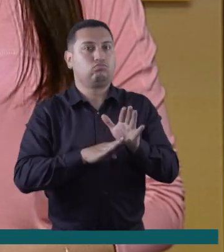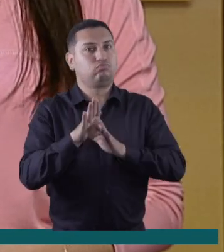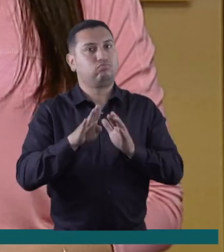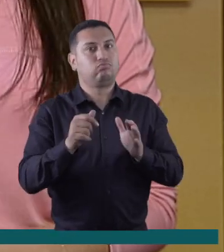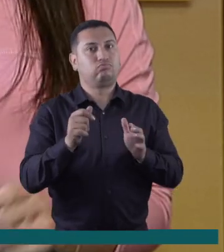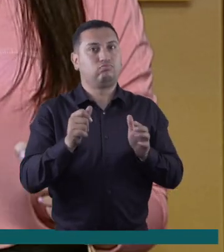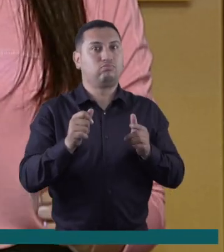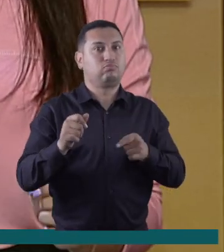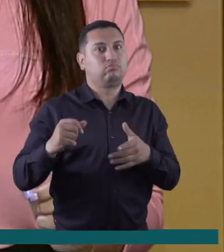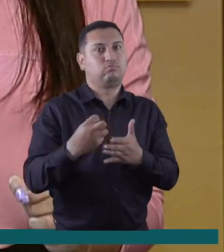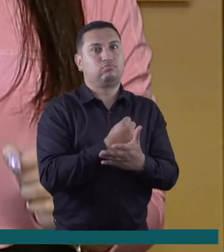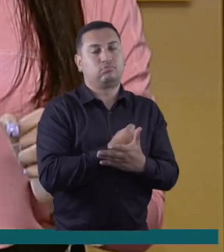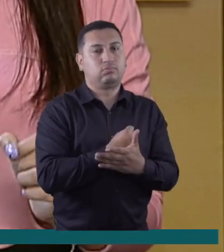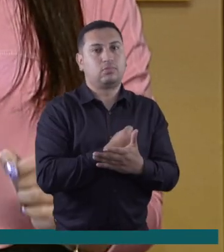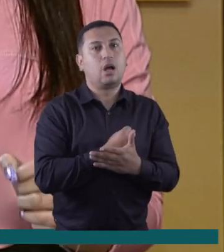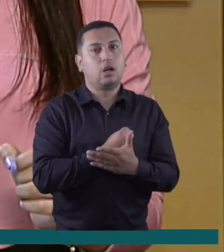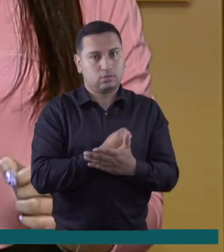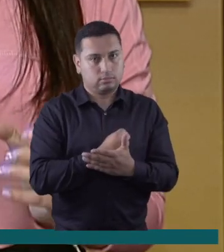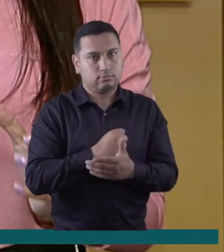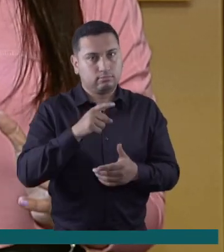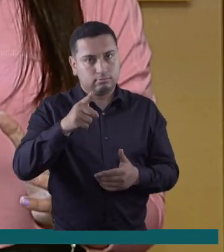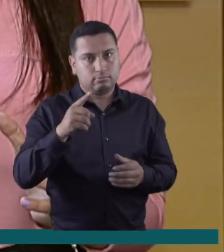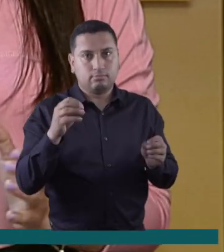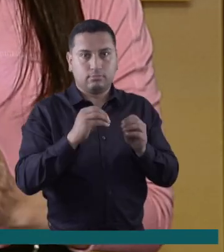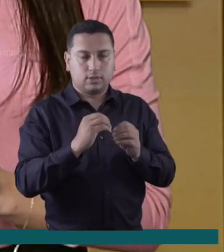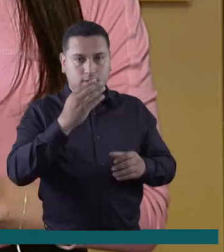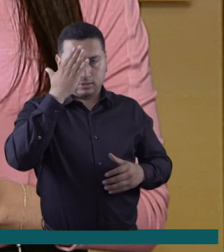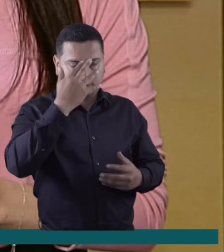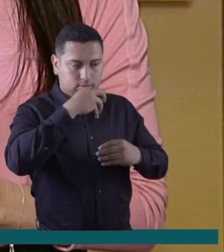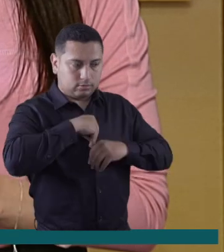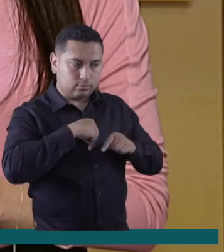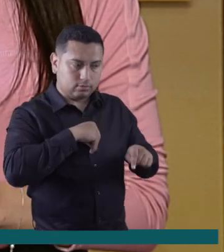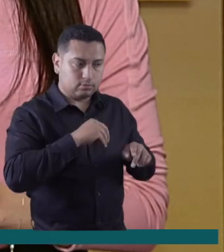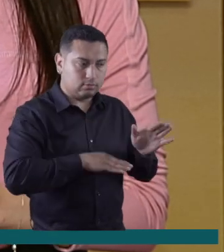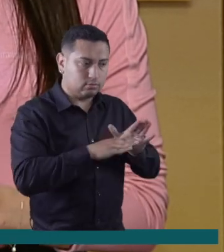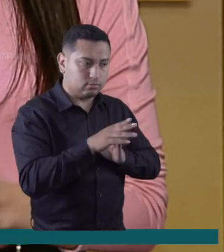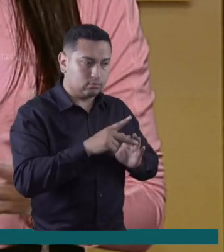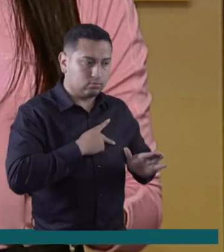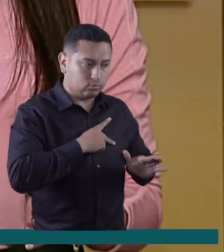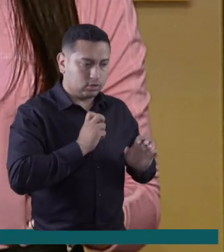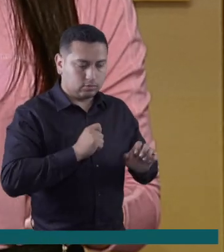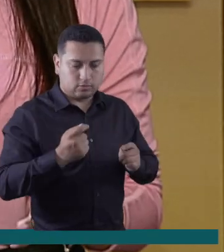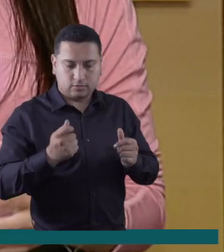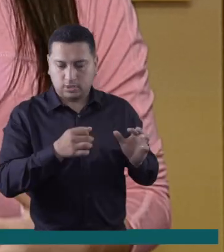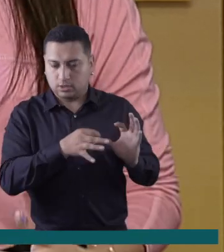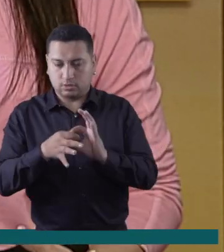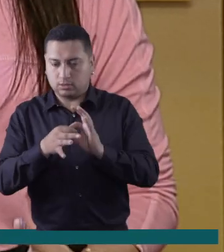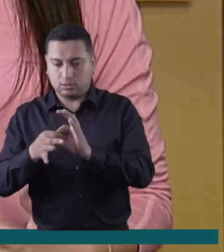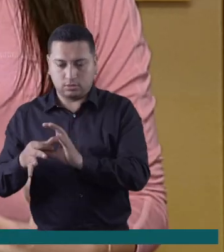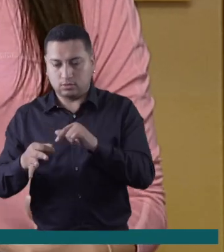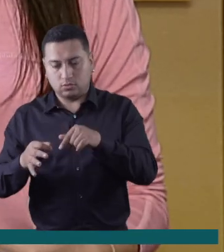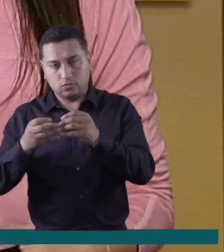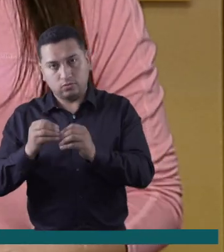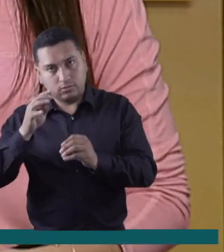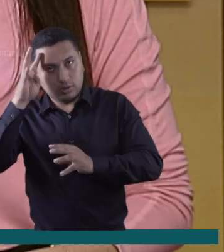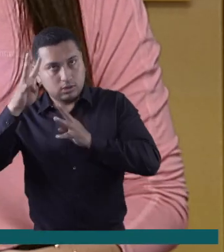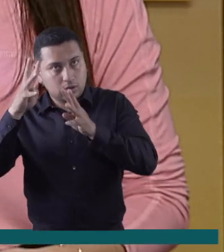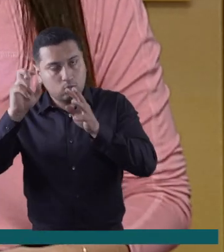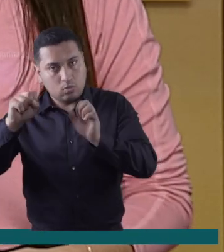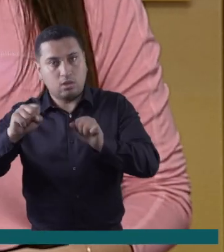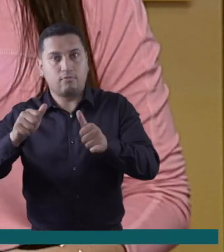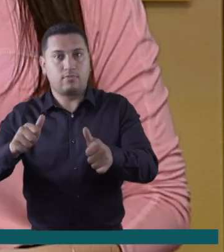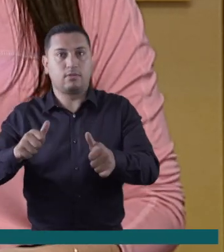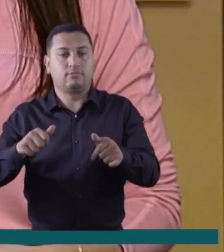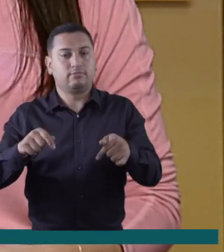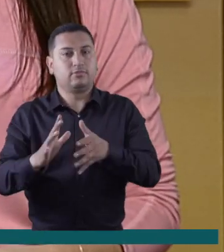financieramente. Por tal motivo, conoce también tu emprendimiento, que las finanzas sean un tema que puedas manejar de forma creativa y